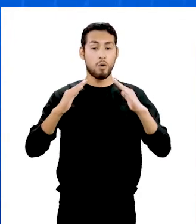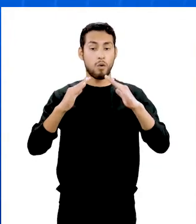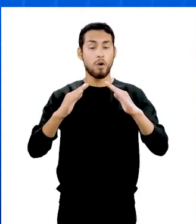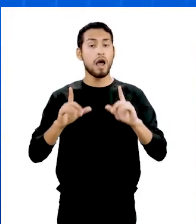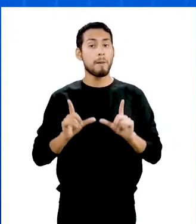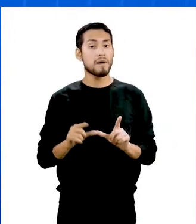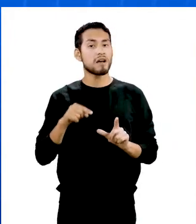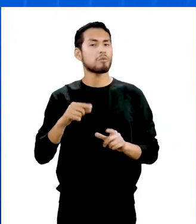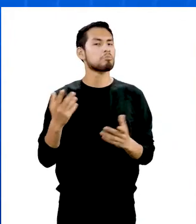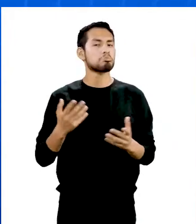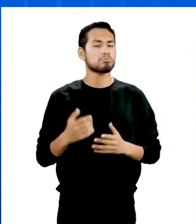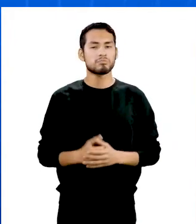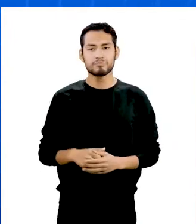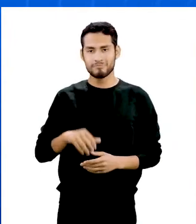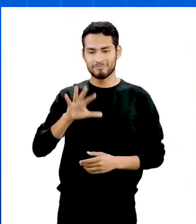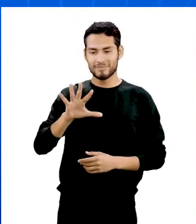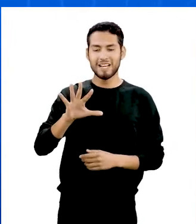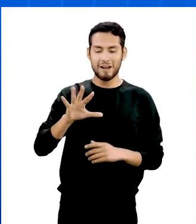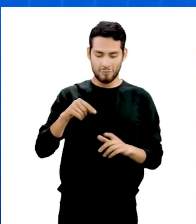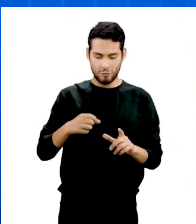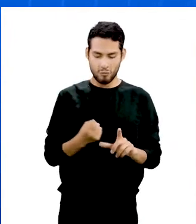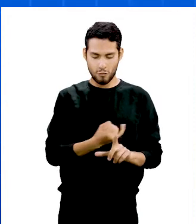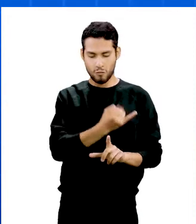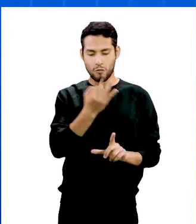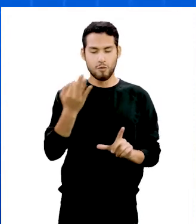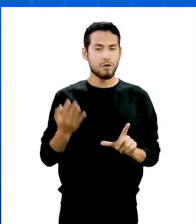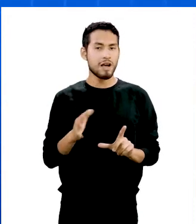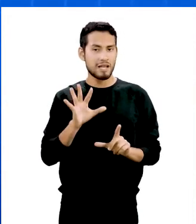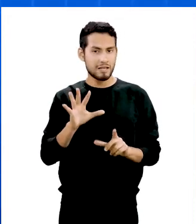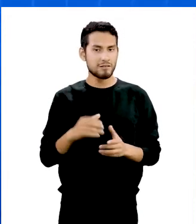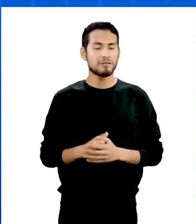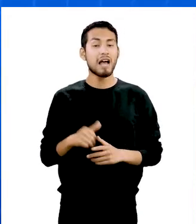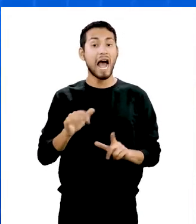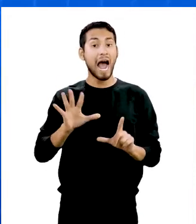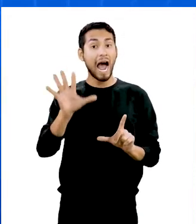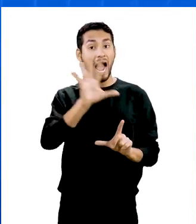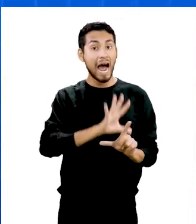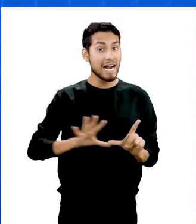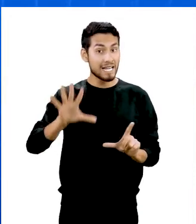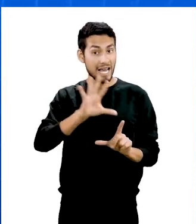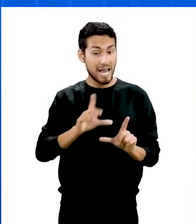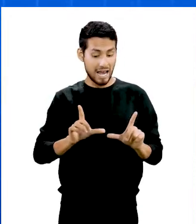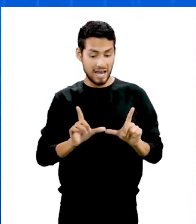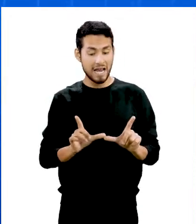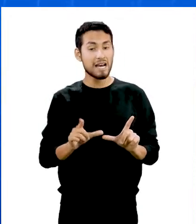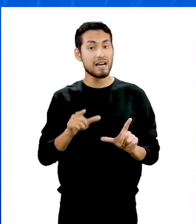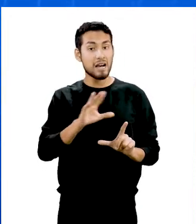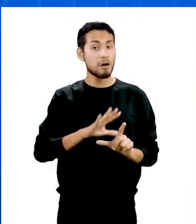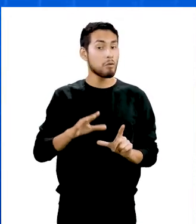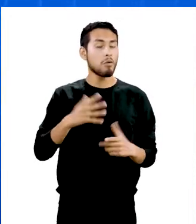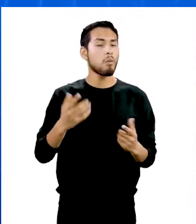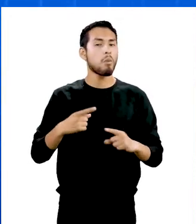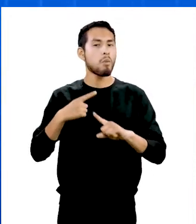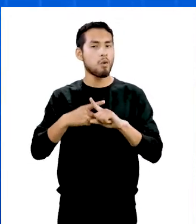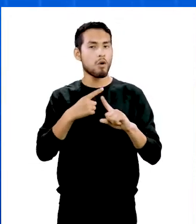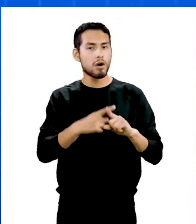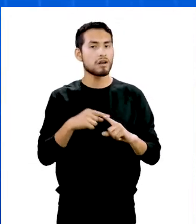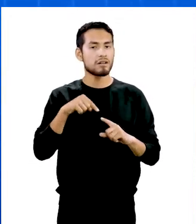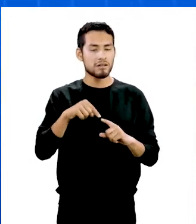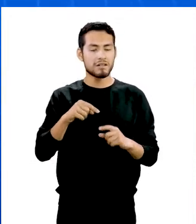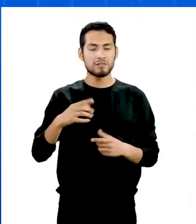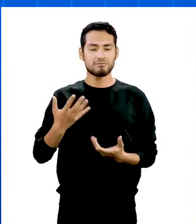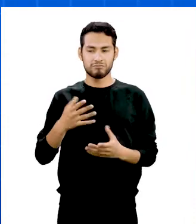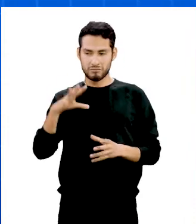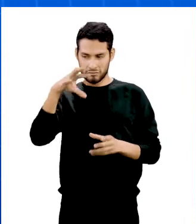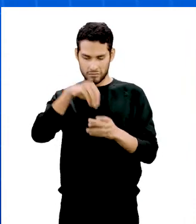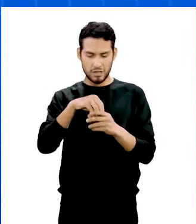equivale a cinco veces la medida del lado. Y para dar con el área del pentágono, la cual se halla multiplicando el